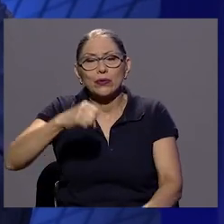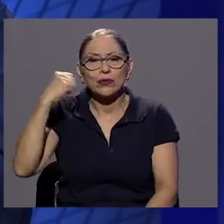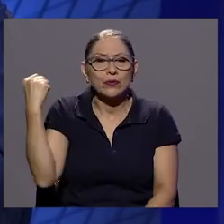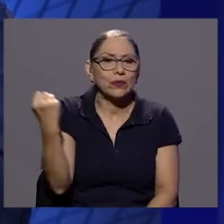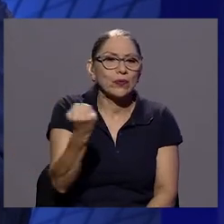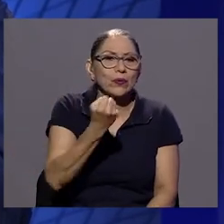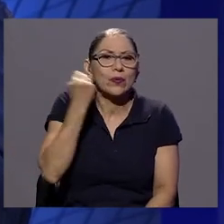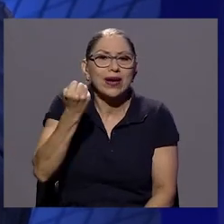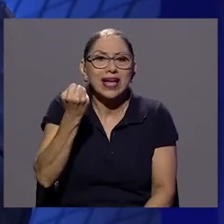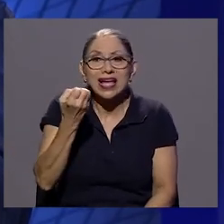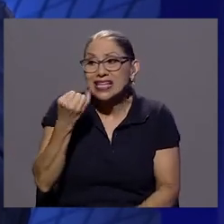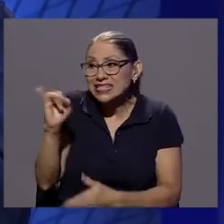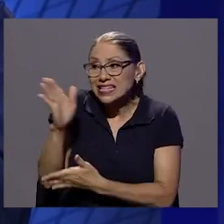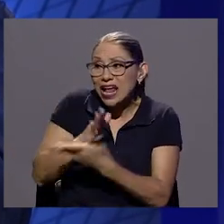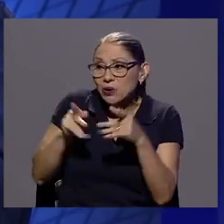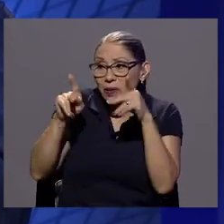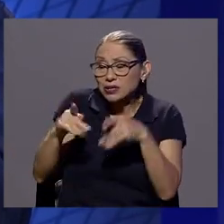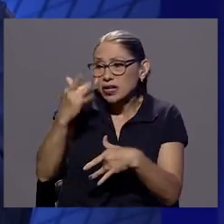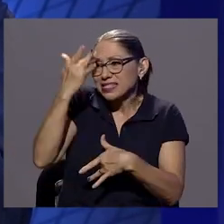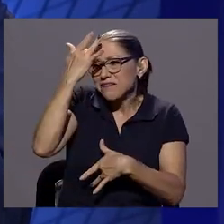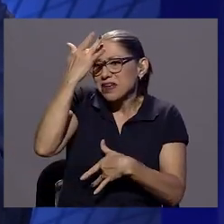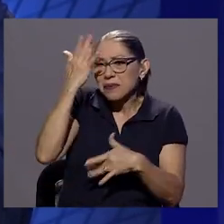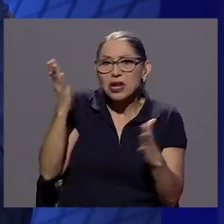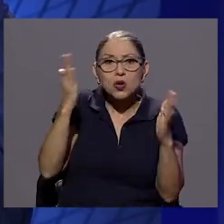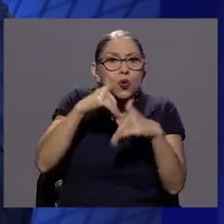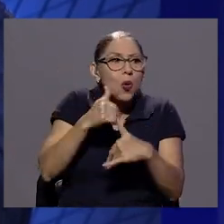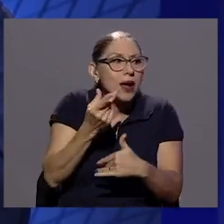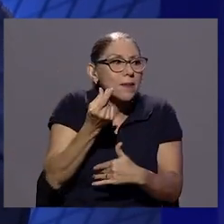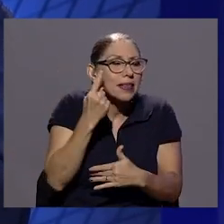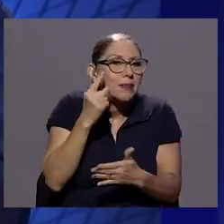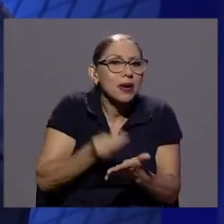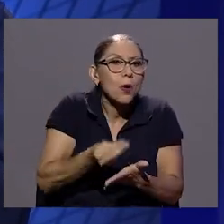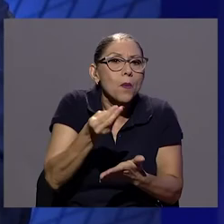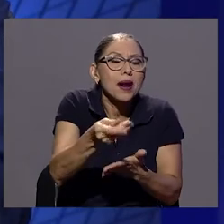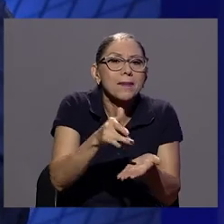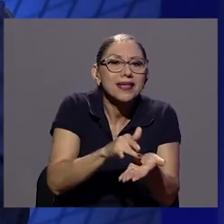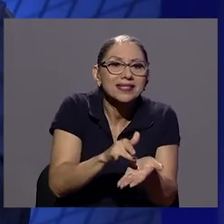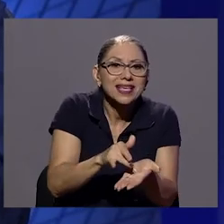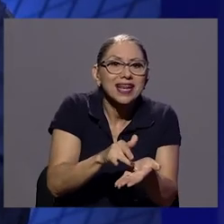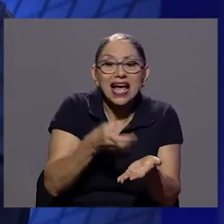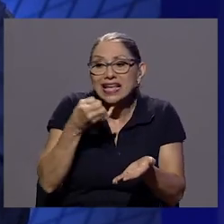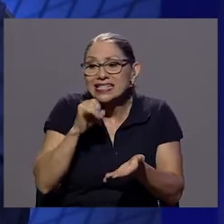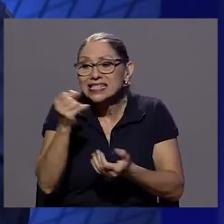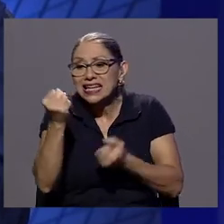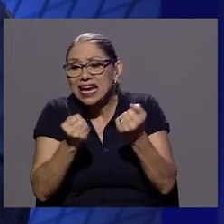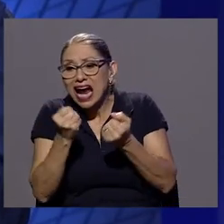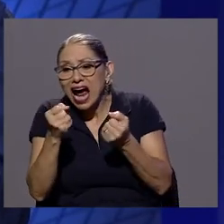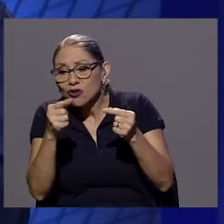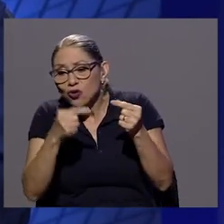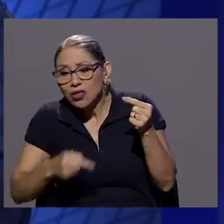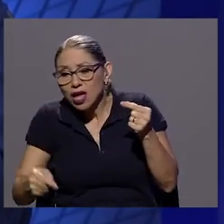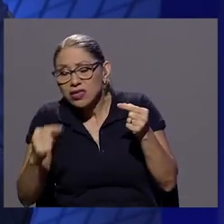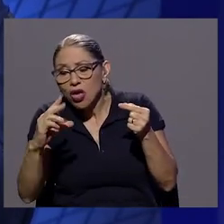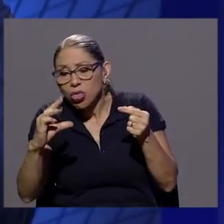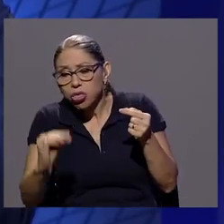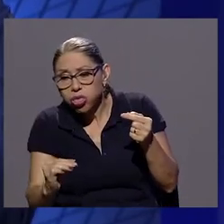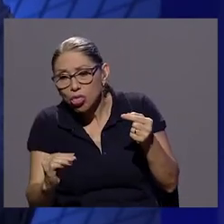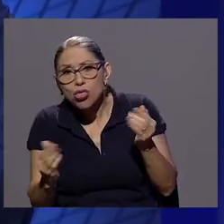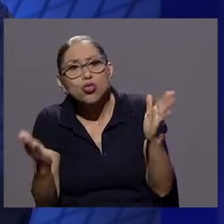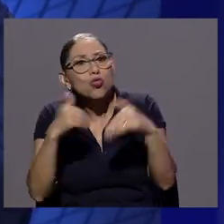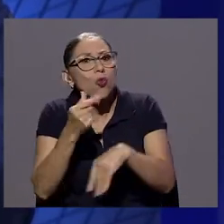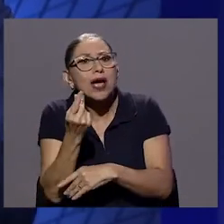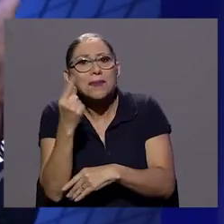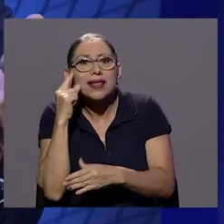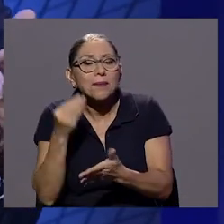alguien se enferma no alcanza para comprar un antibiótico, se daña la llanta del carro, no alcanza para ir a comprar esa llanta o se daña el